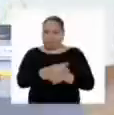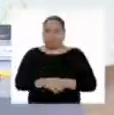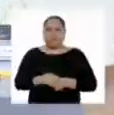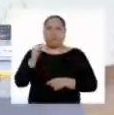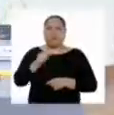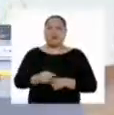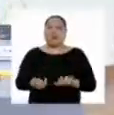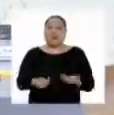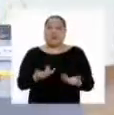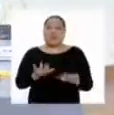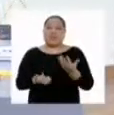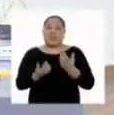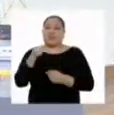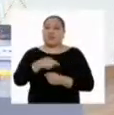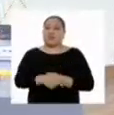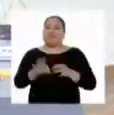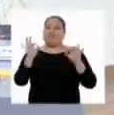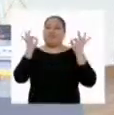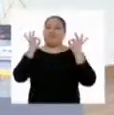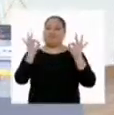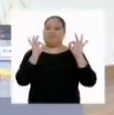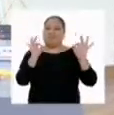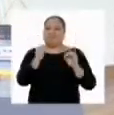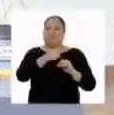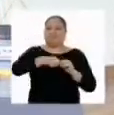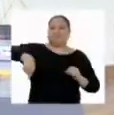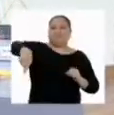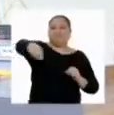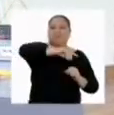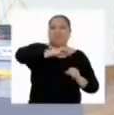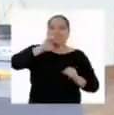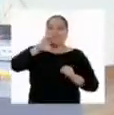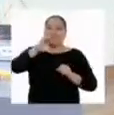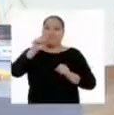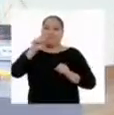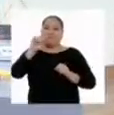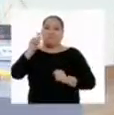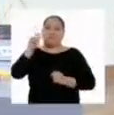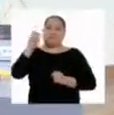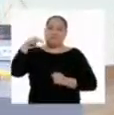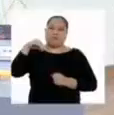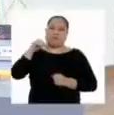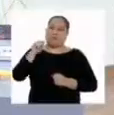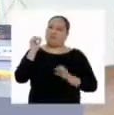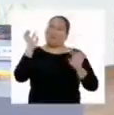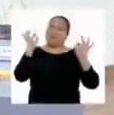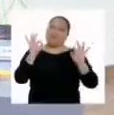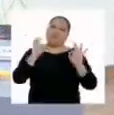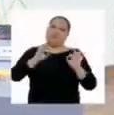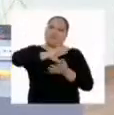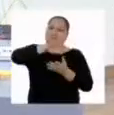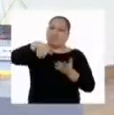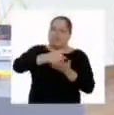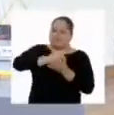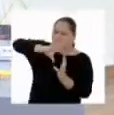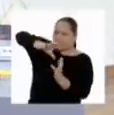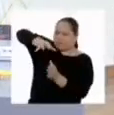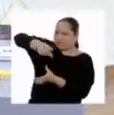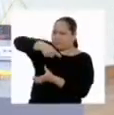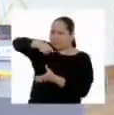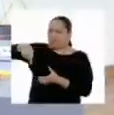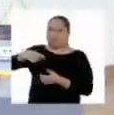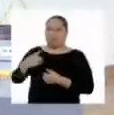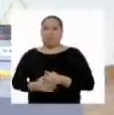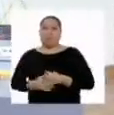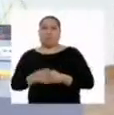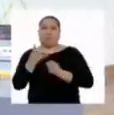grandes amenazas que no solo ponen en peligro a los ecosistemas, que los bosques sostienen, sino a toda la humanidad. Para hablarnos